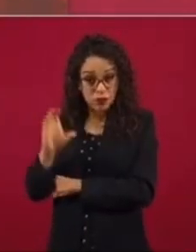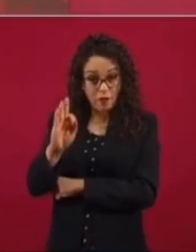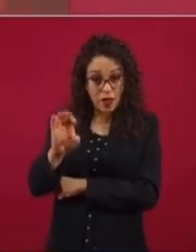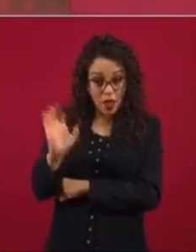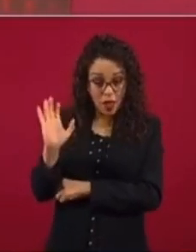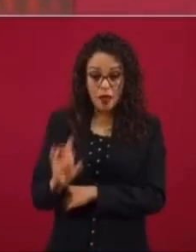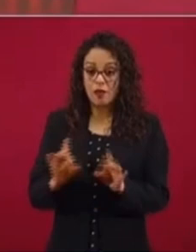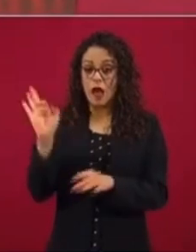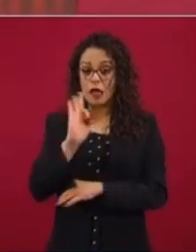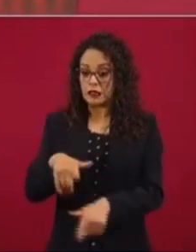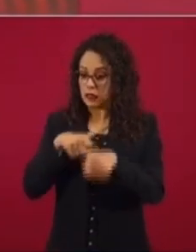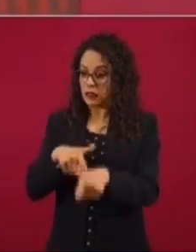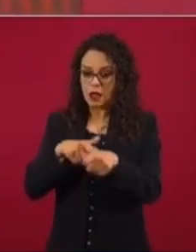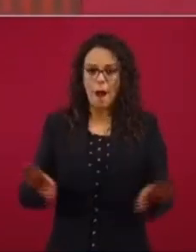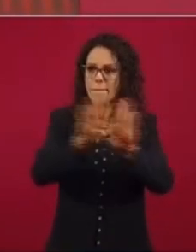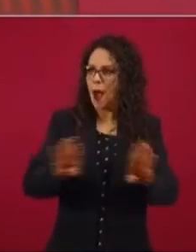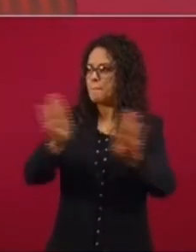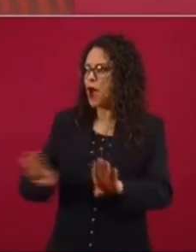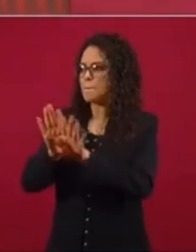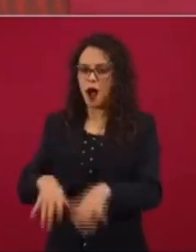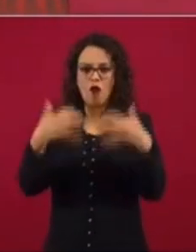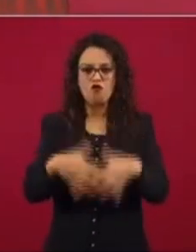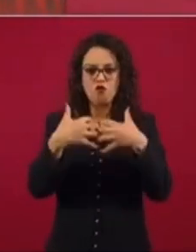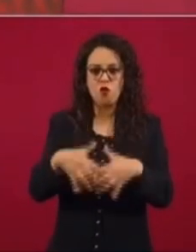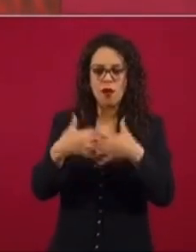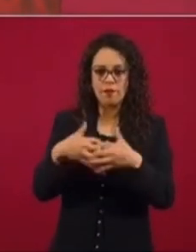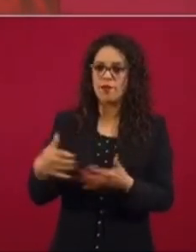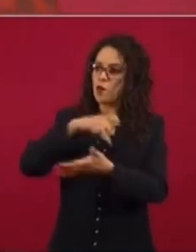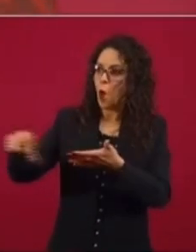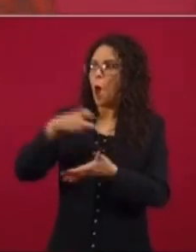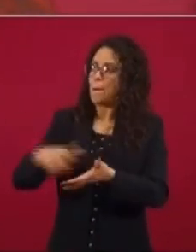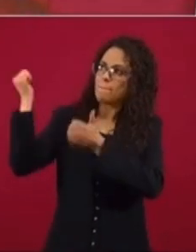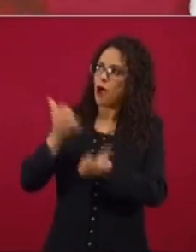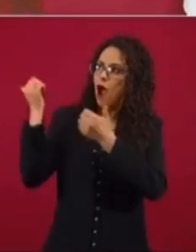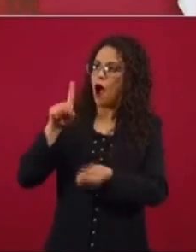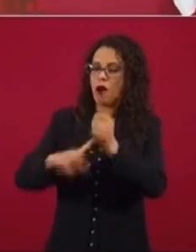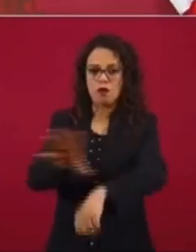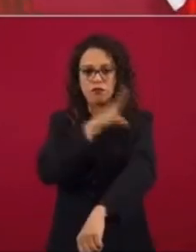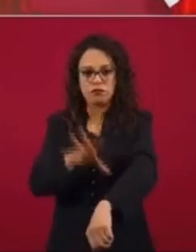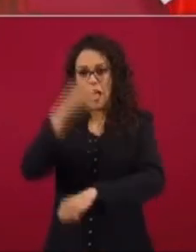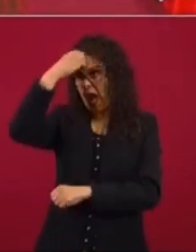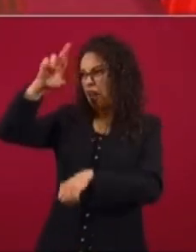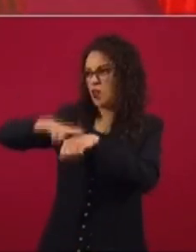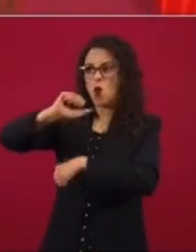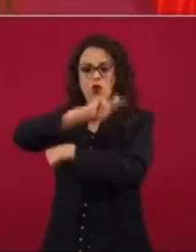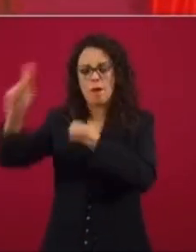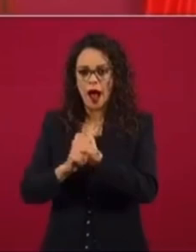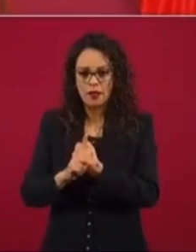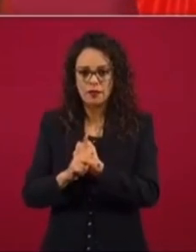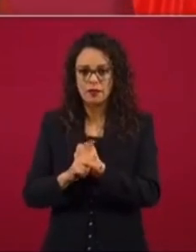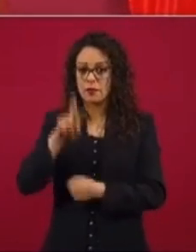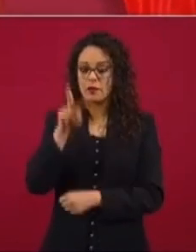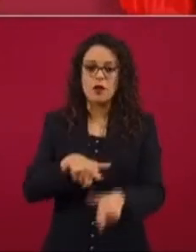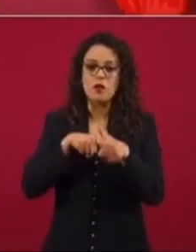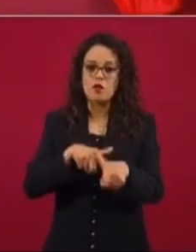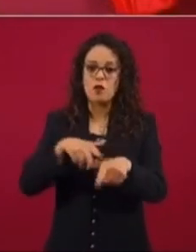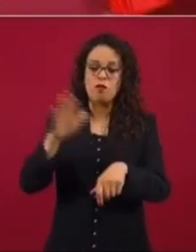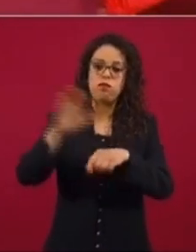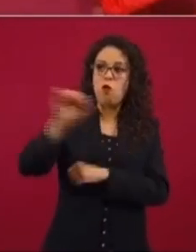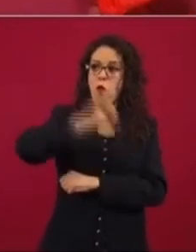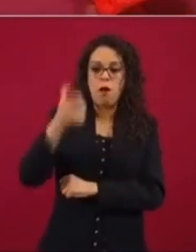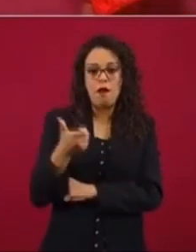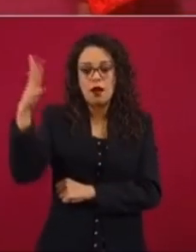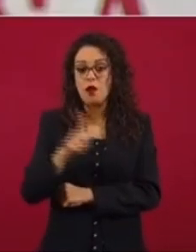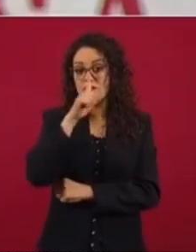si hubiesen continuado cerrando plantas de la Comisión Federal de Electricidad y comprando la energía eléctrica a empresas particulares, sobre todo extranjeras, hubiesen continuado aumentando el precio